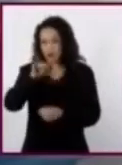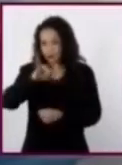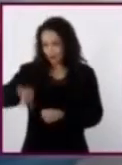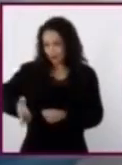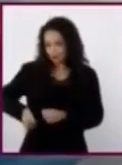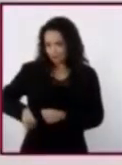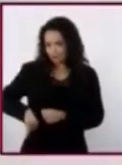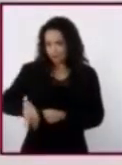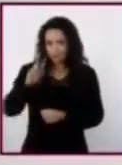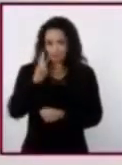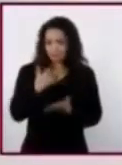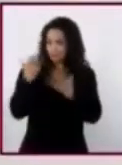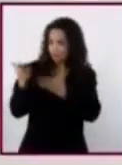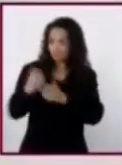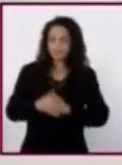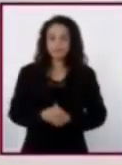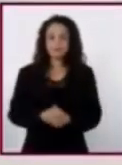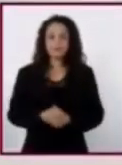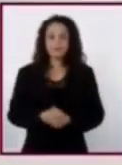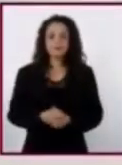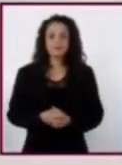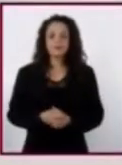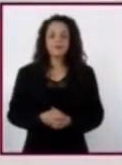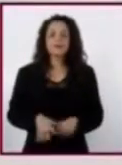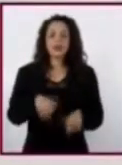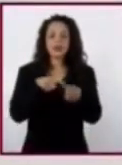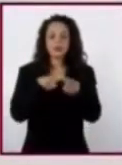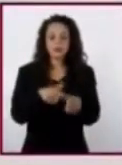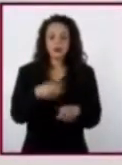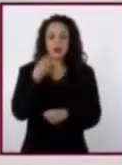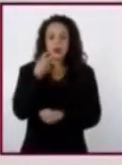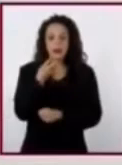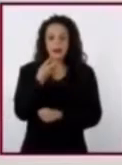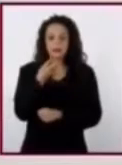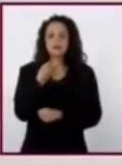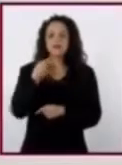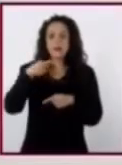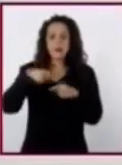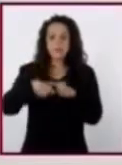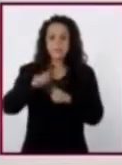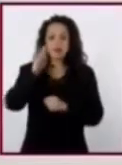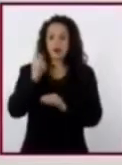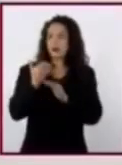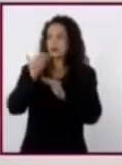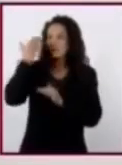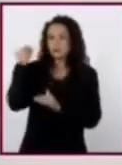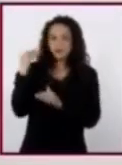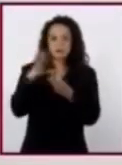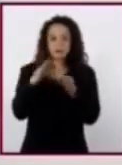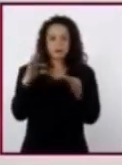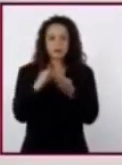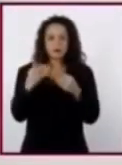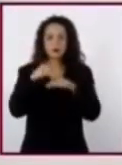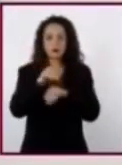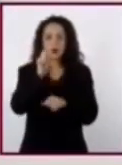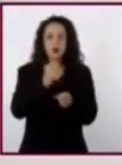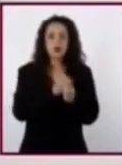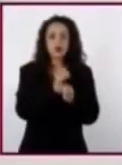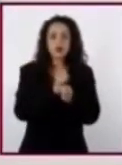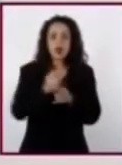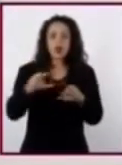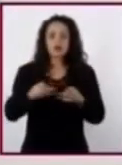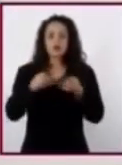Acompáñenos. Continuaremos con este viaje que iniciamos la sesión anterior a través de la investigación